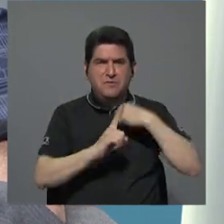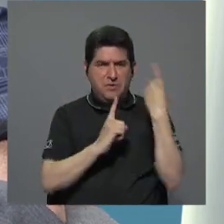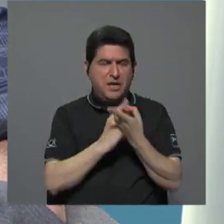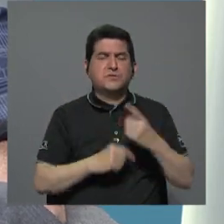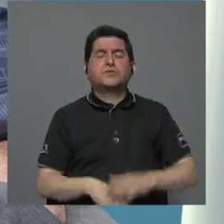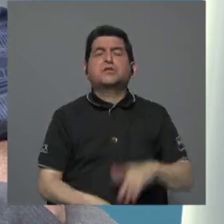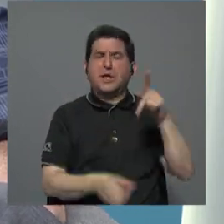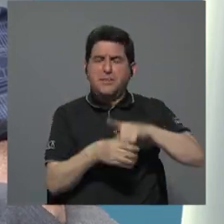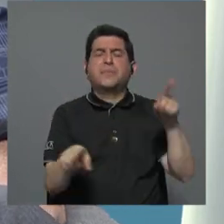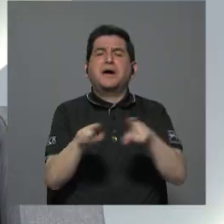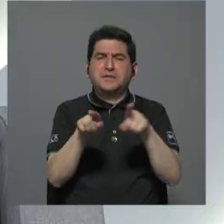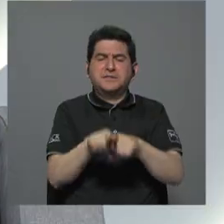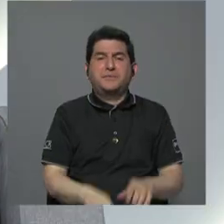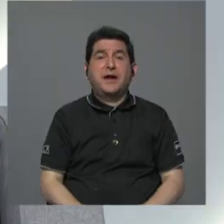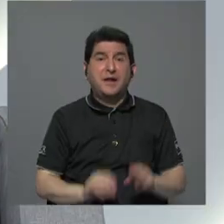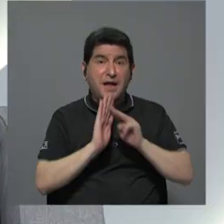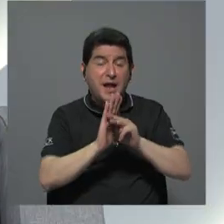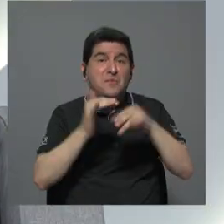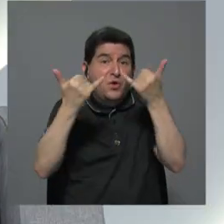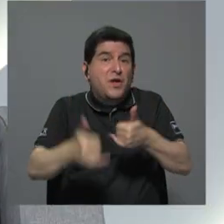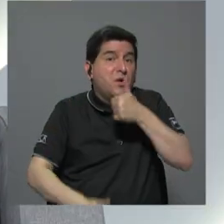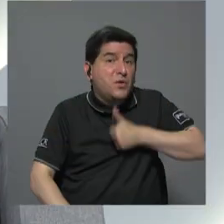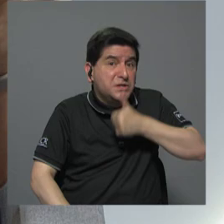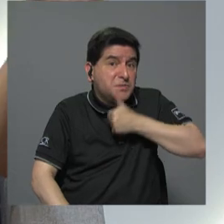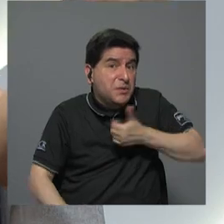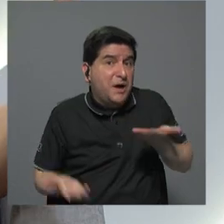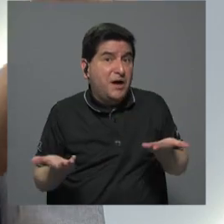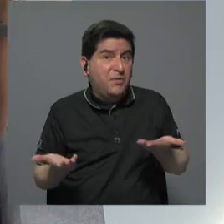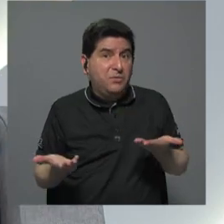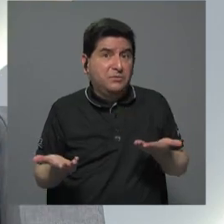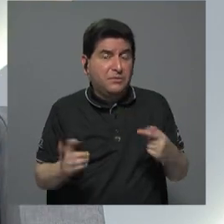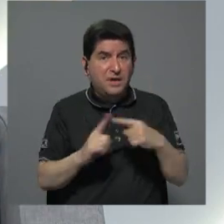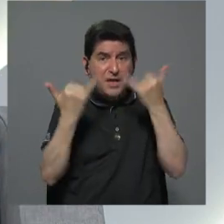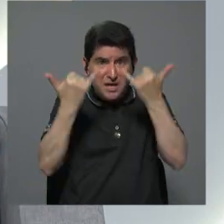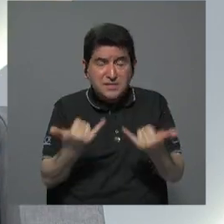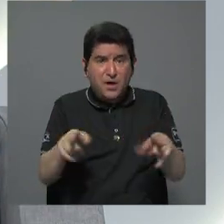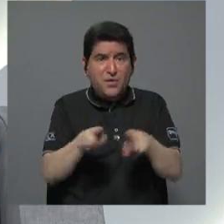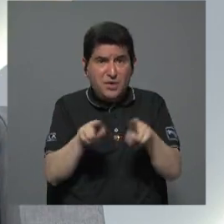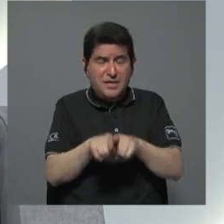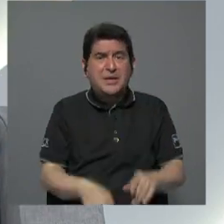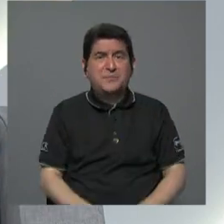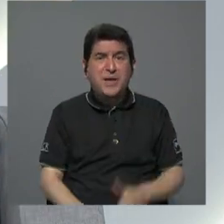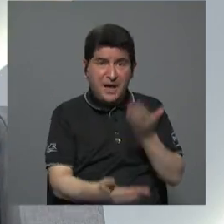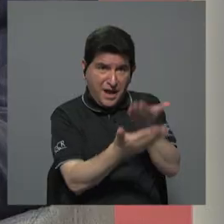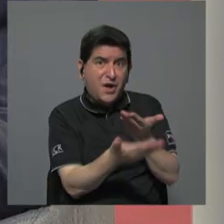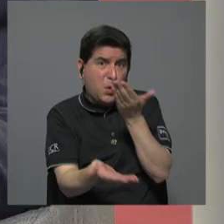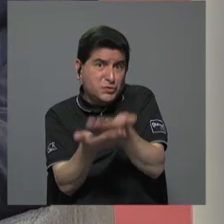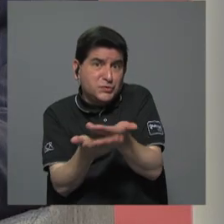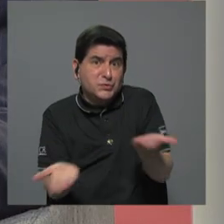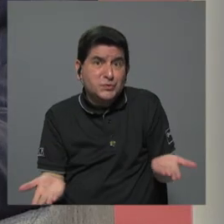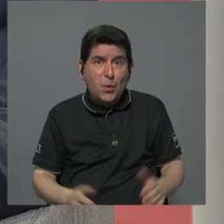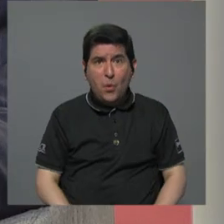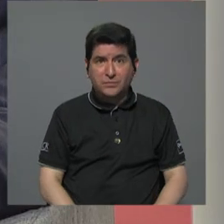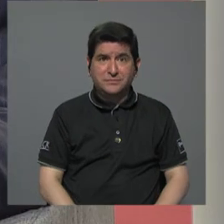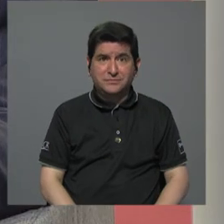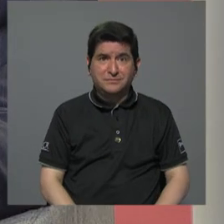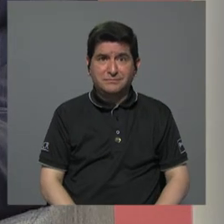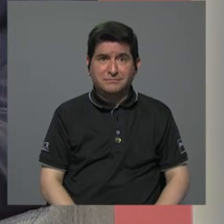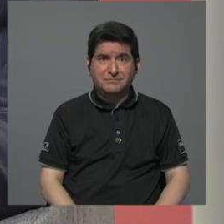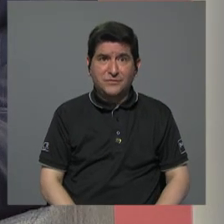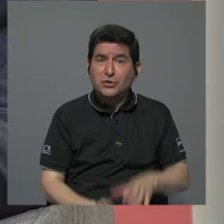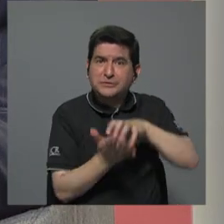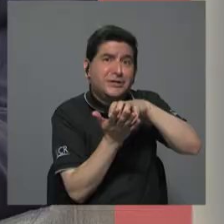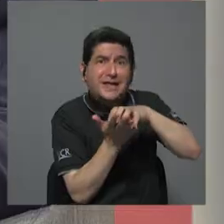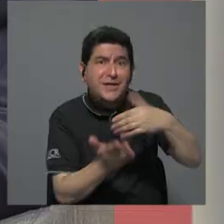tiene que participar bueno ahora el modelo ha sido privado prácticamente ¿verdad? y hasta ahora el modelo también ha sido de concesión entonces por eso es el